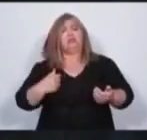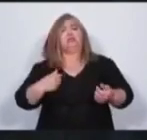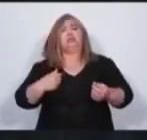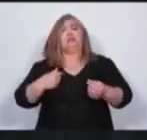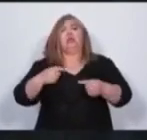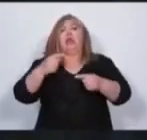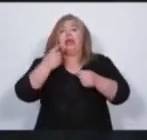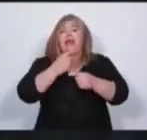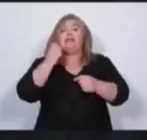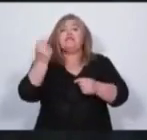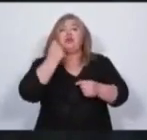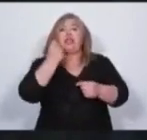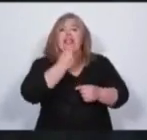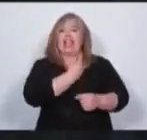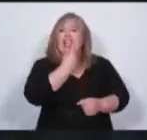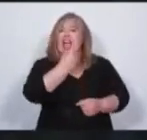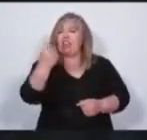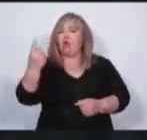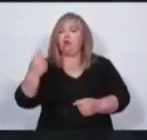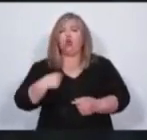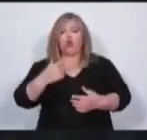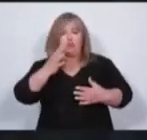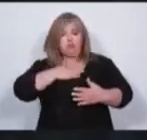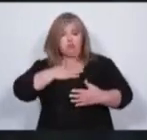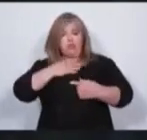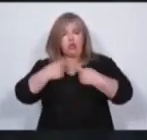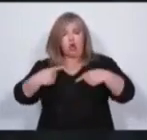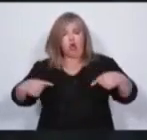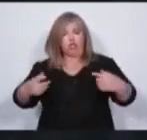podamos demostrar de dónde vienen nuestros bienes.